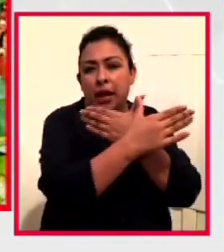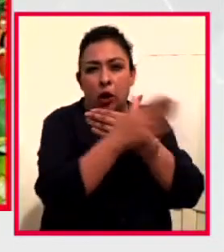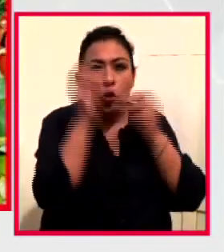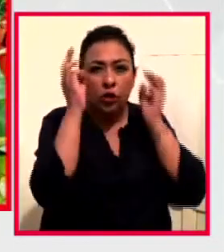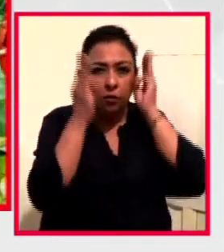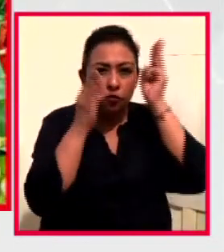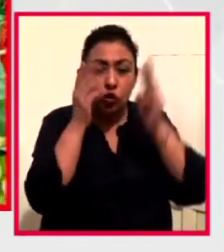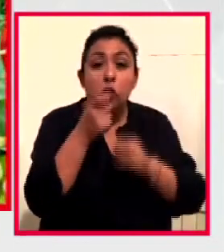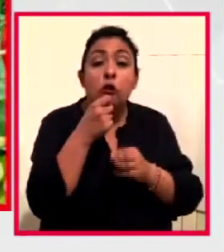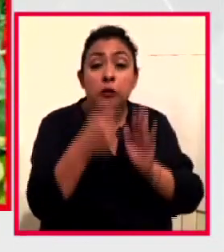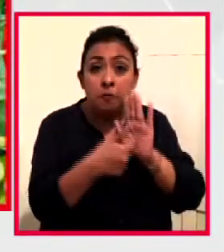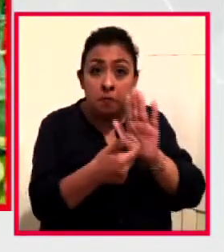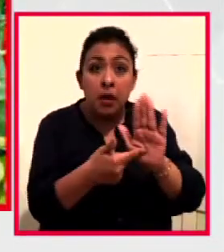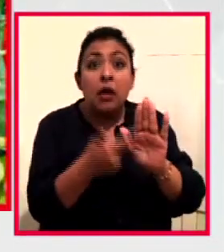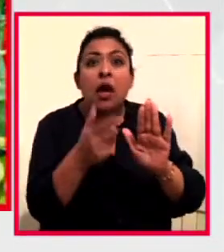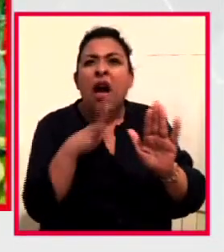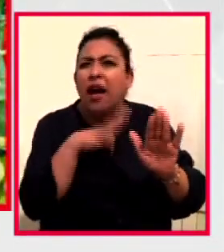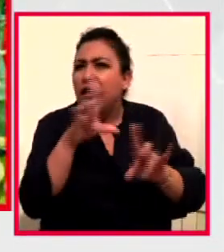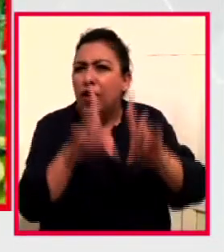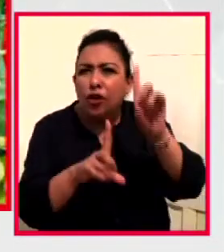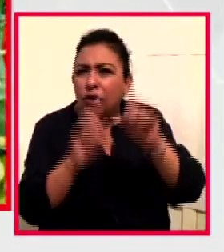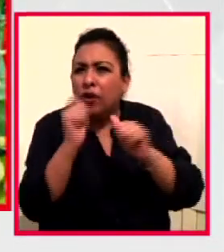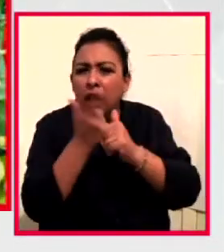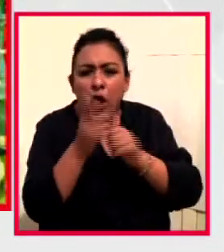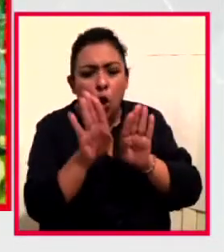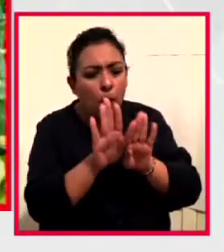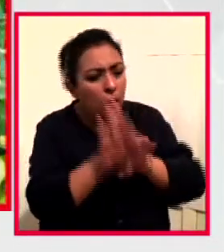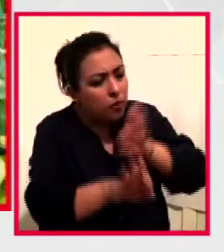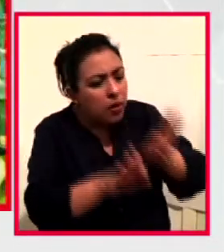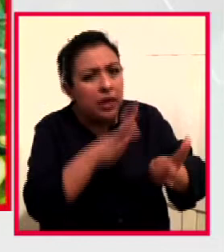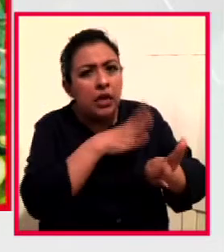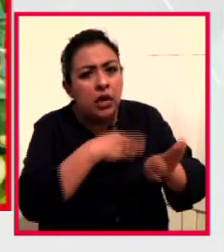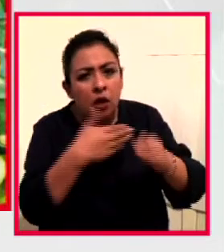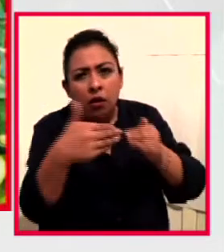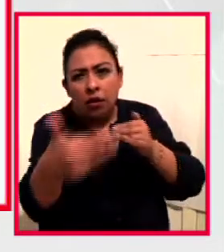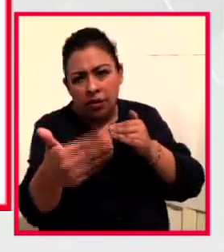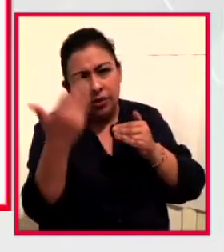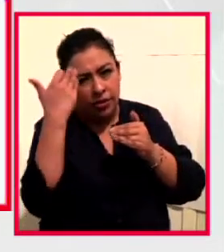para quienes busquen resolver dudas sobre el cuidado de sus hijos durante esta cuarentena.